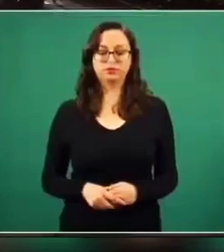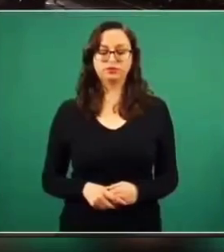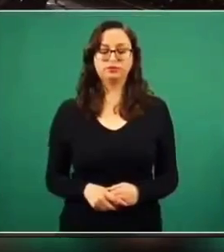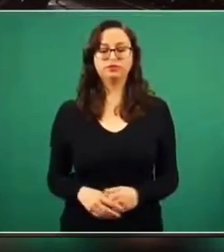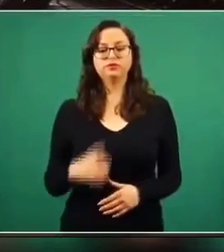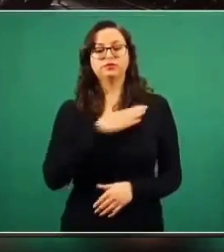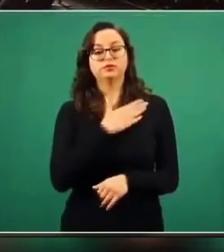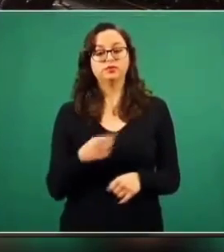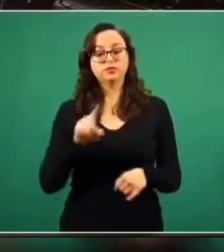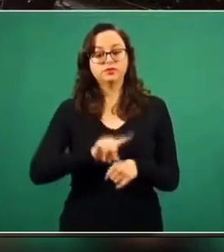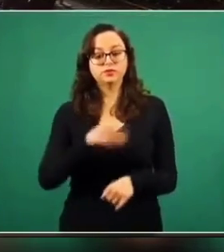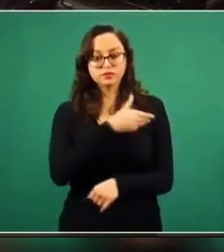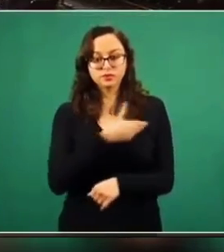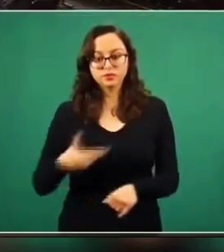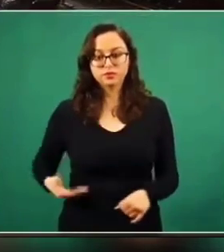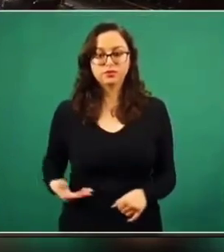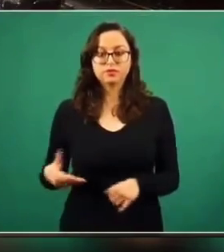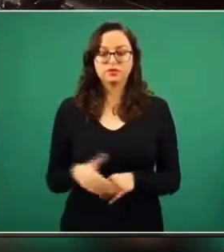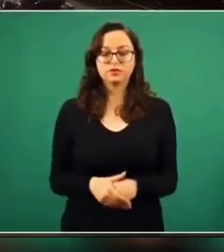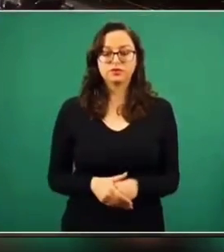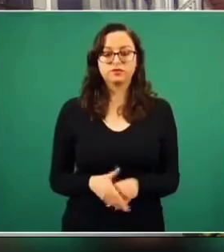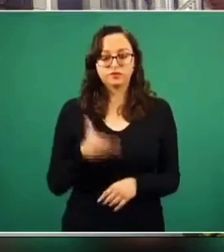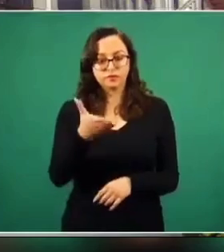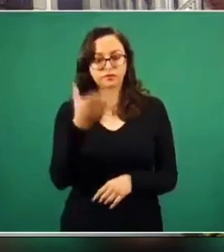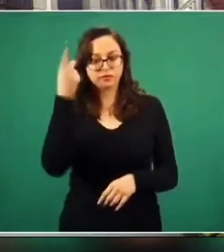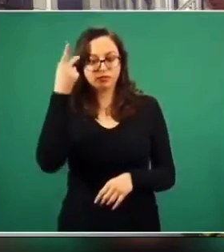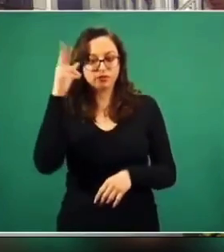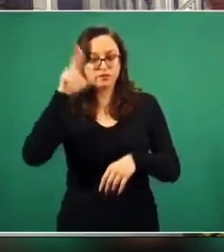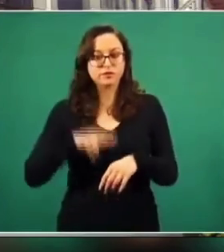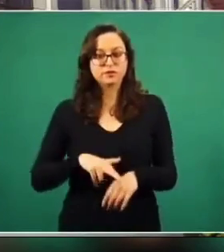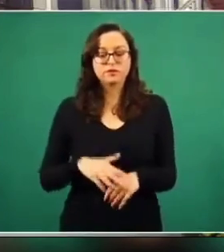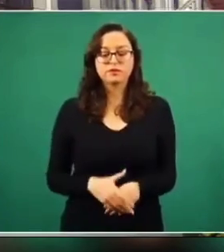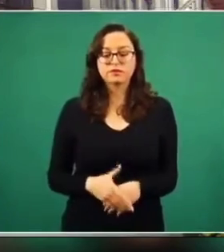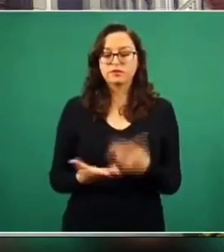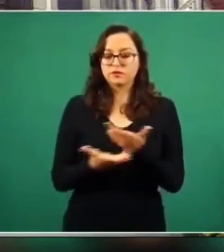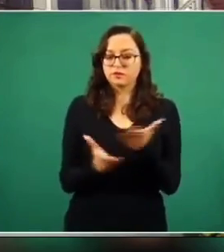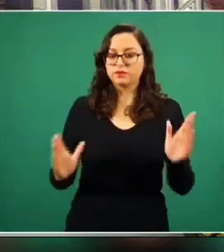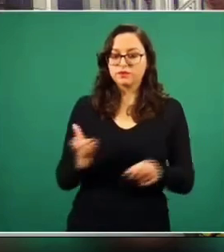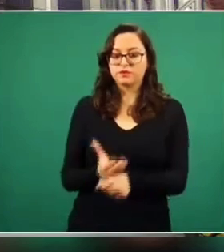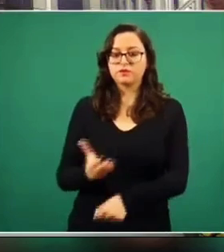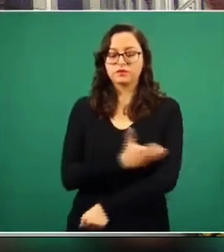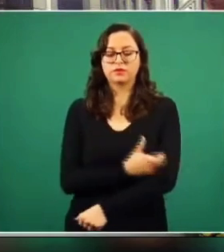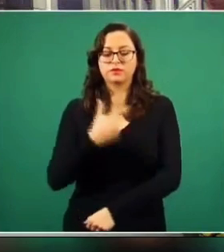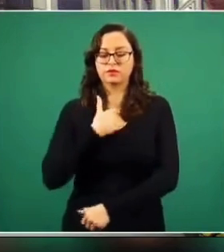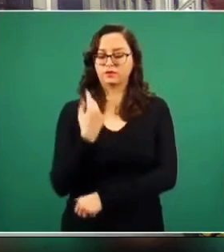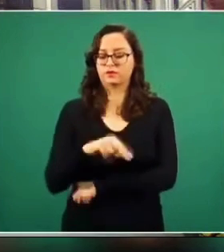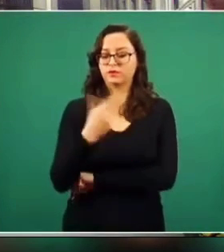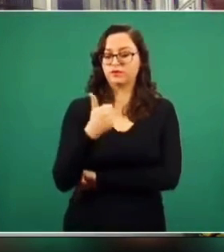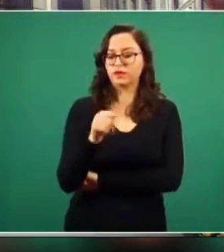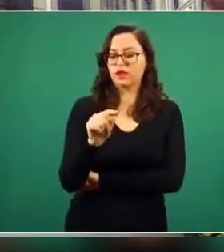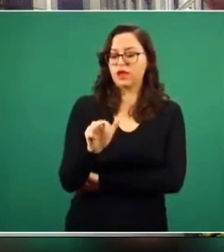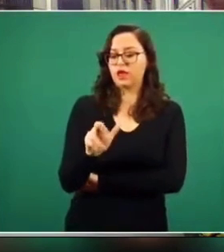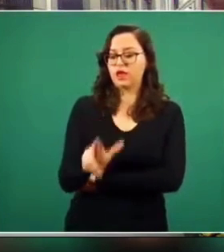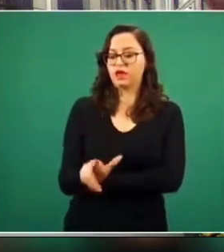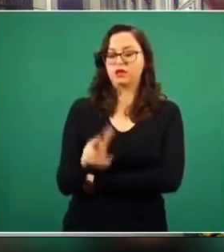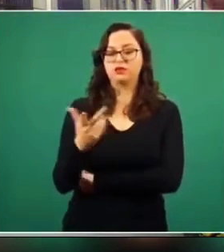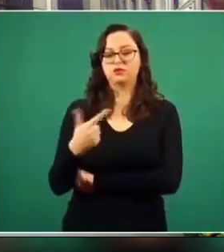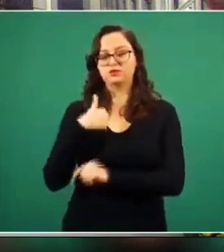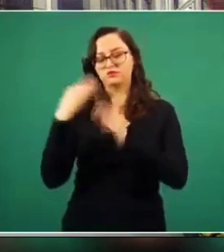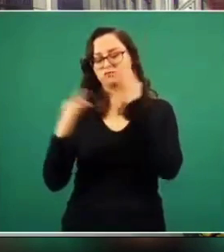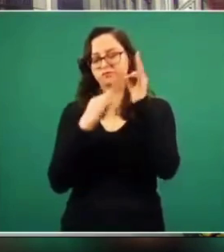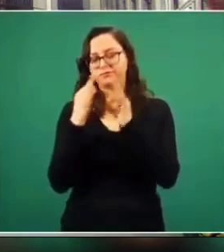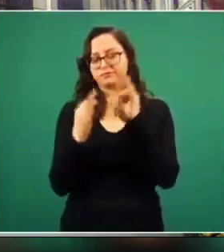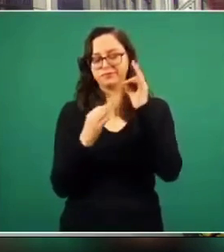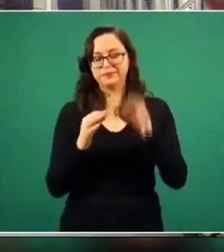Buenos días, señor presidente, buenos días, director, buenos días, compañeros y compañeras. Héctor Tlatempa, de Punto Suspensivo Radio, Punto Suspensivo